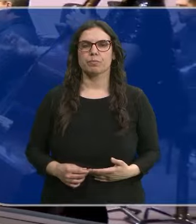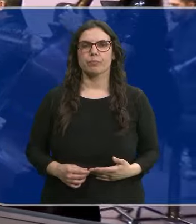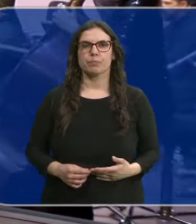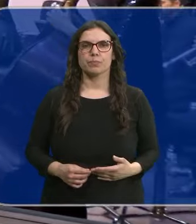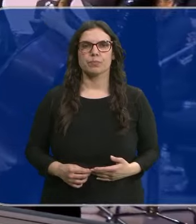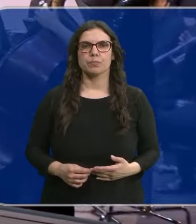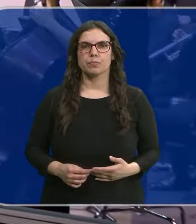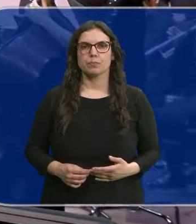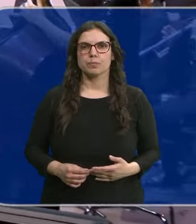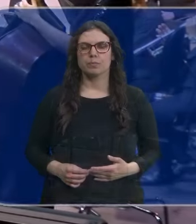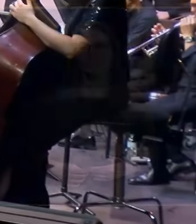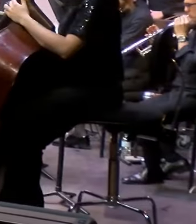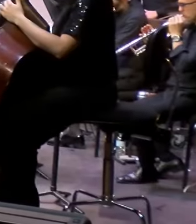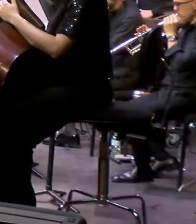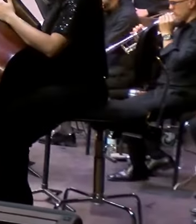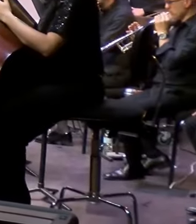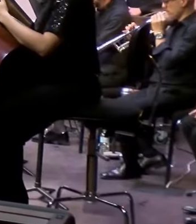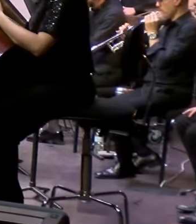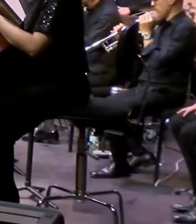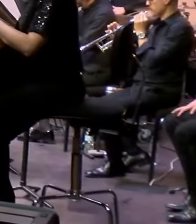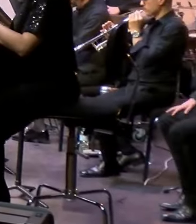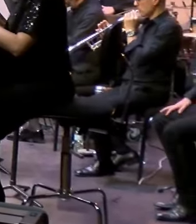recogió